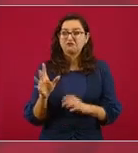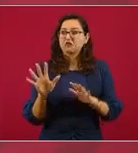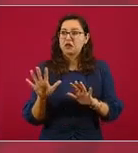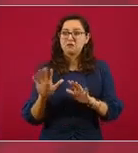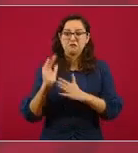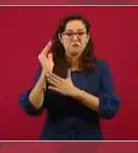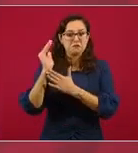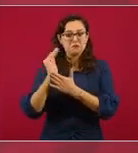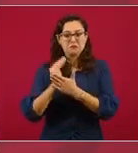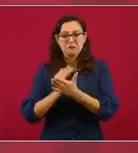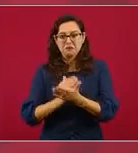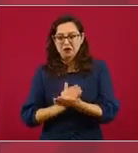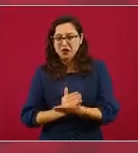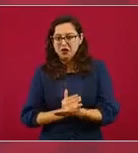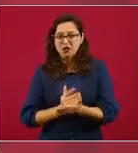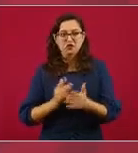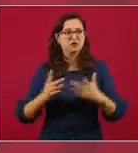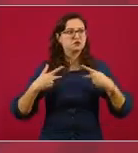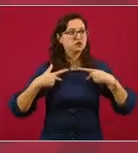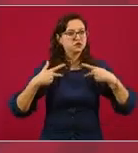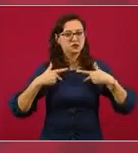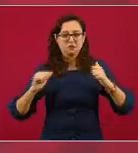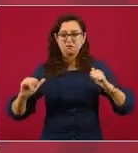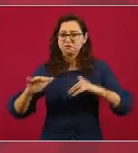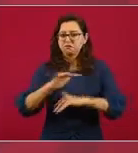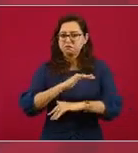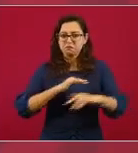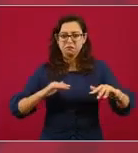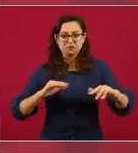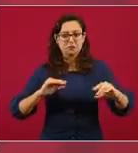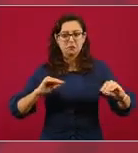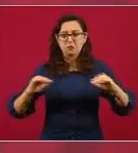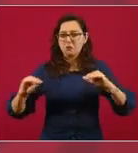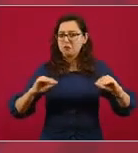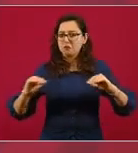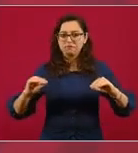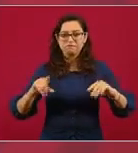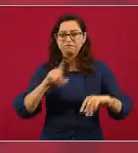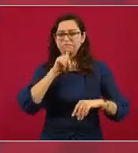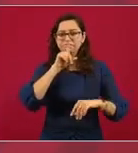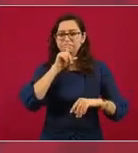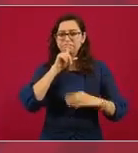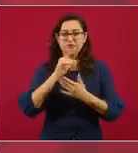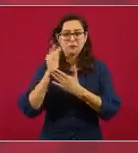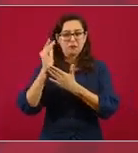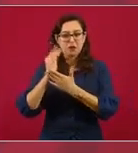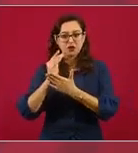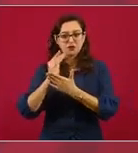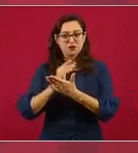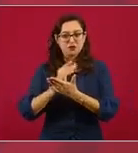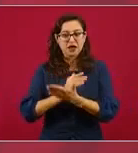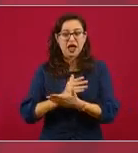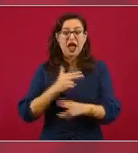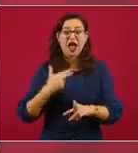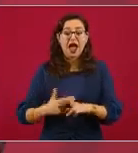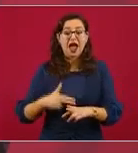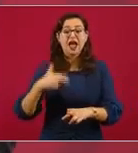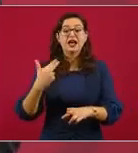las vísperas de la llegada de los reyes magos. Entonces,